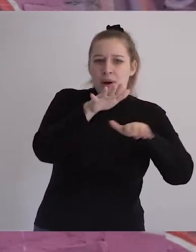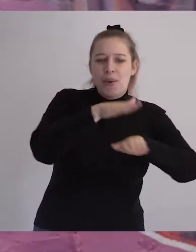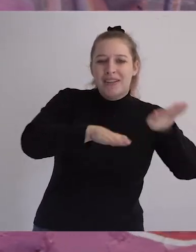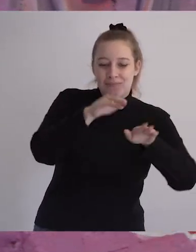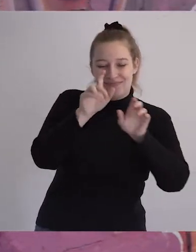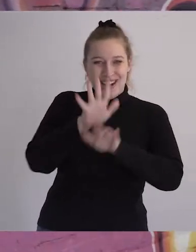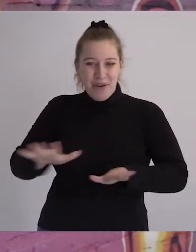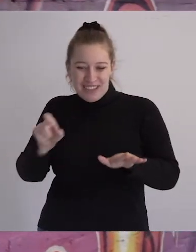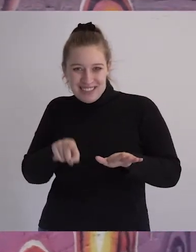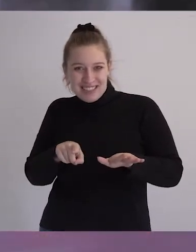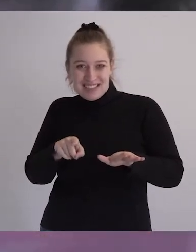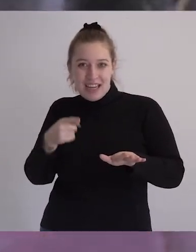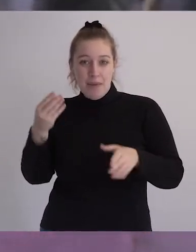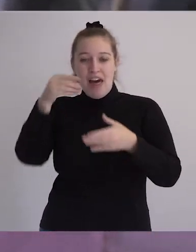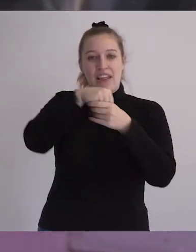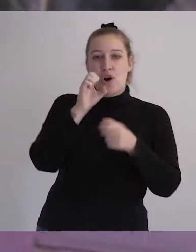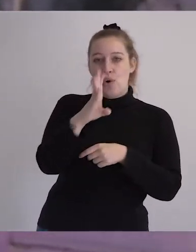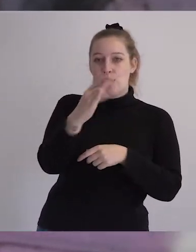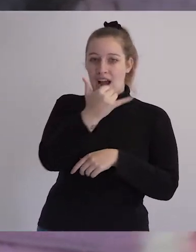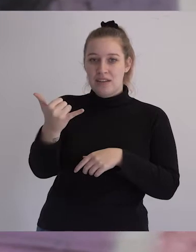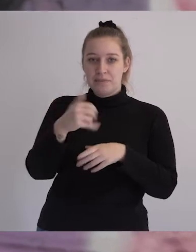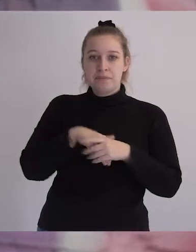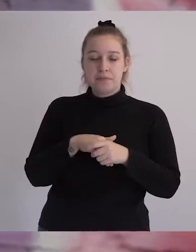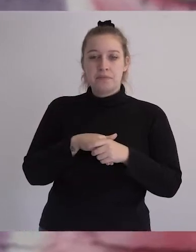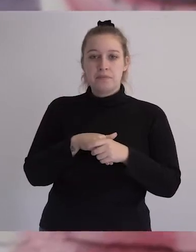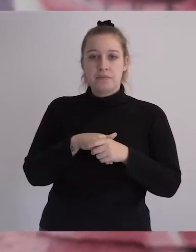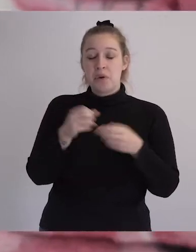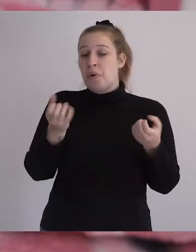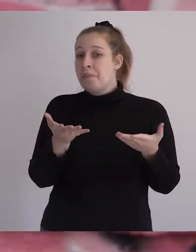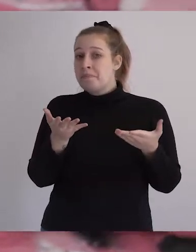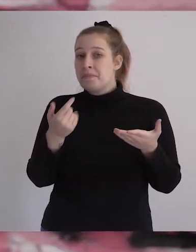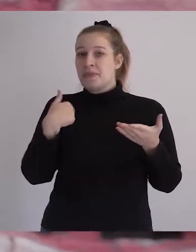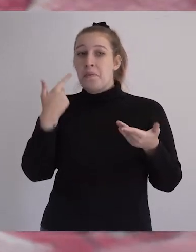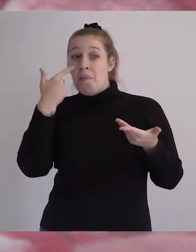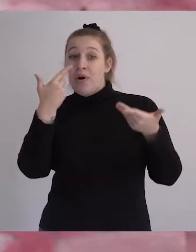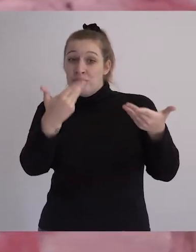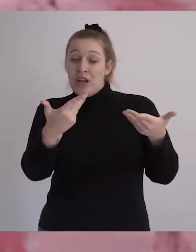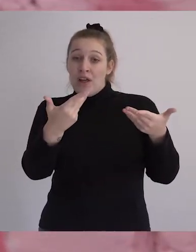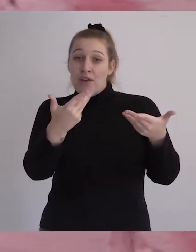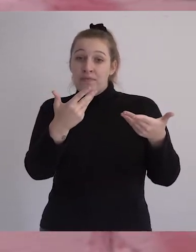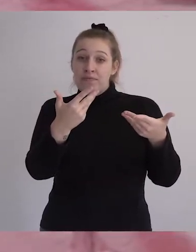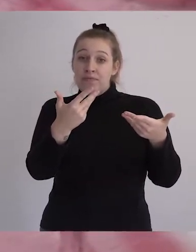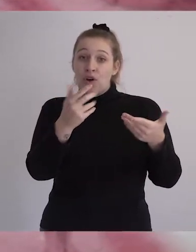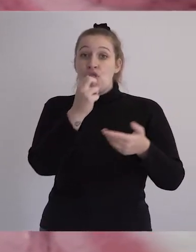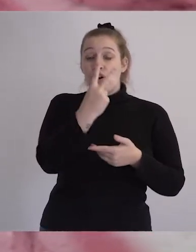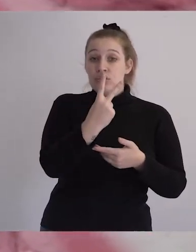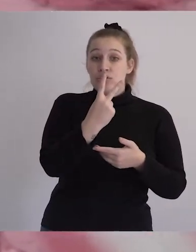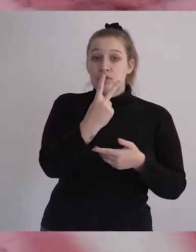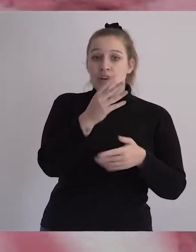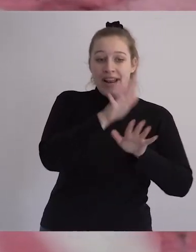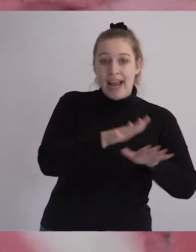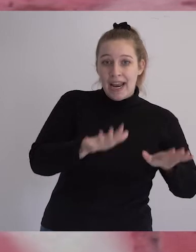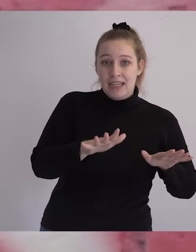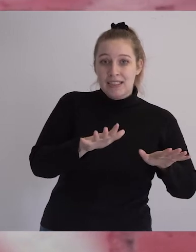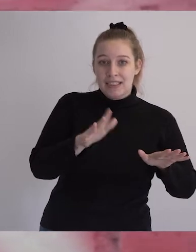infancias que se dan en institución. Y nada, reflejé dos niños